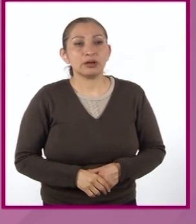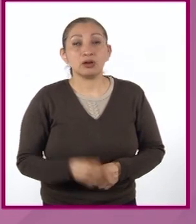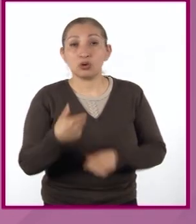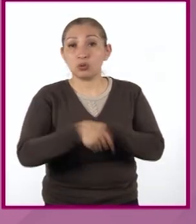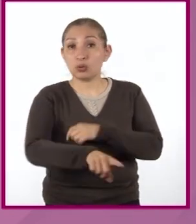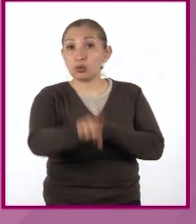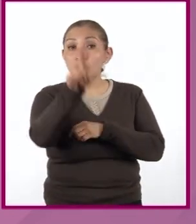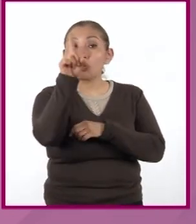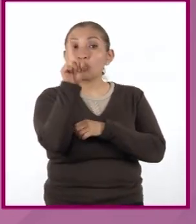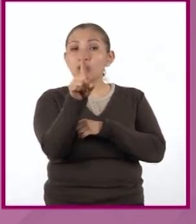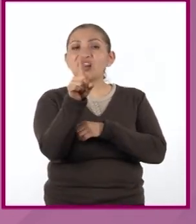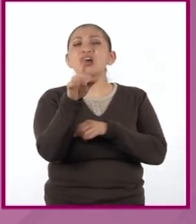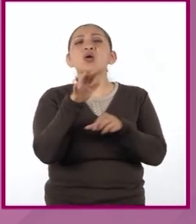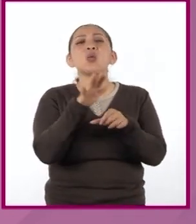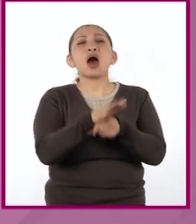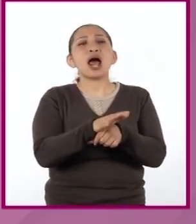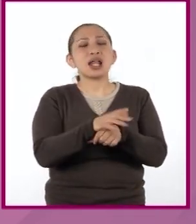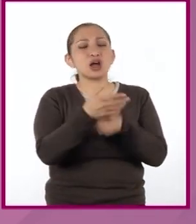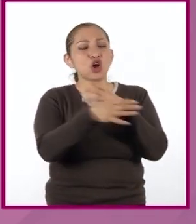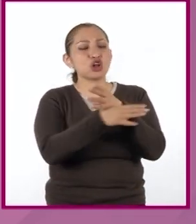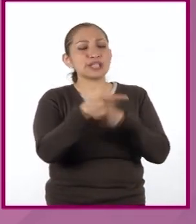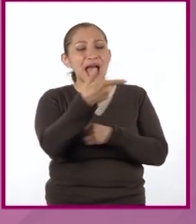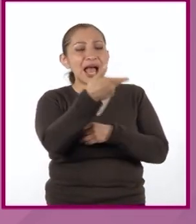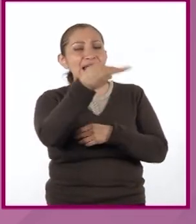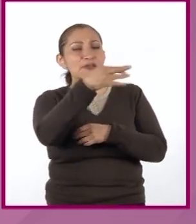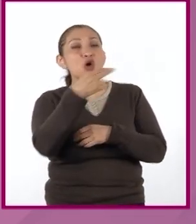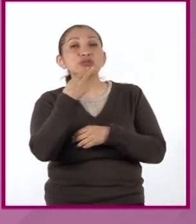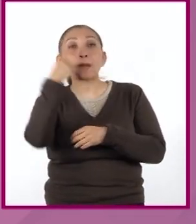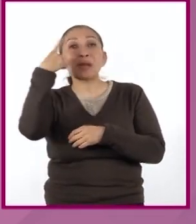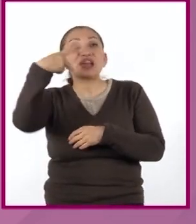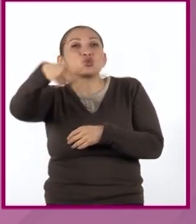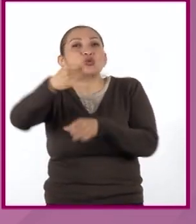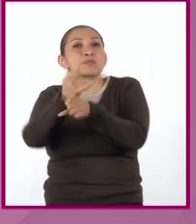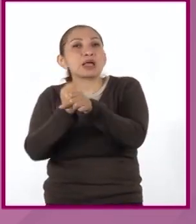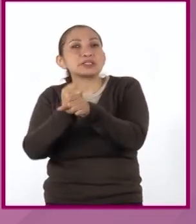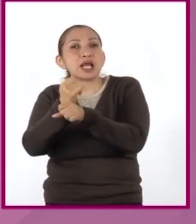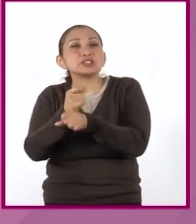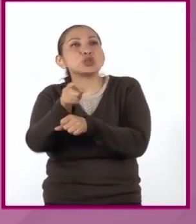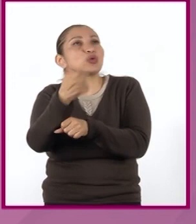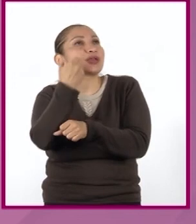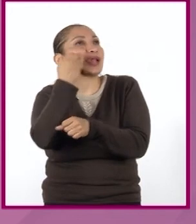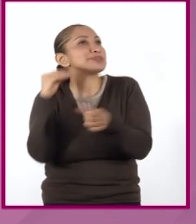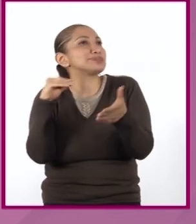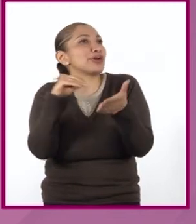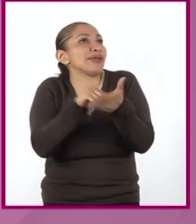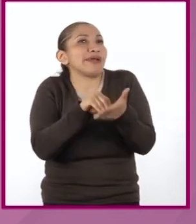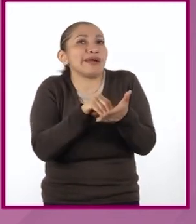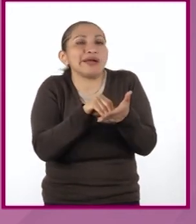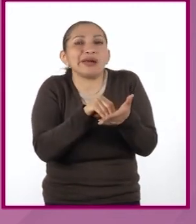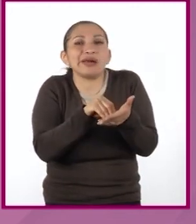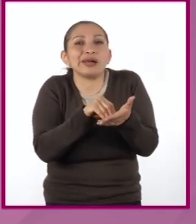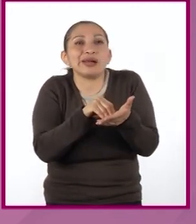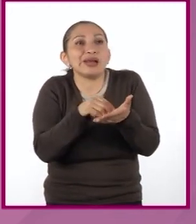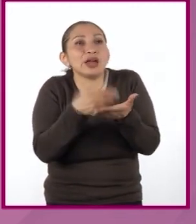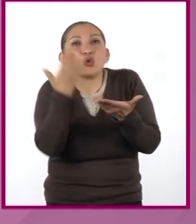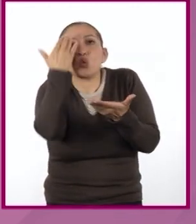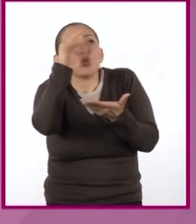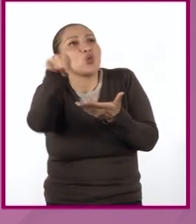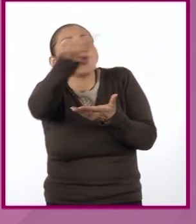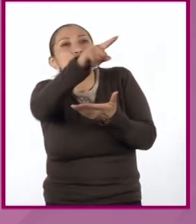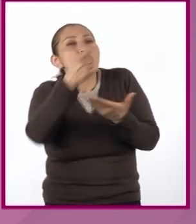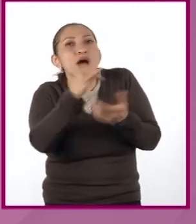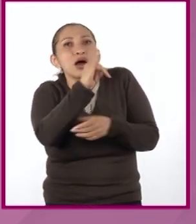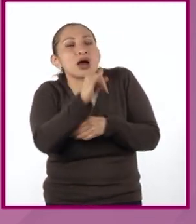Número 1. ¿Qué recurso gráfico ocuparían para su investigación si desean ilustrar algo que nadie conoce?